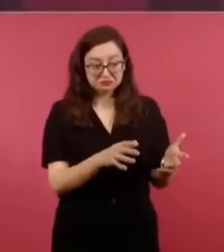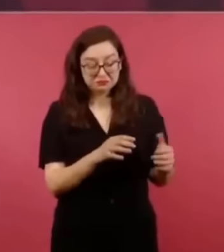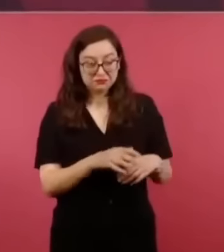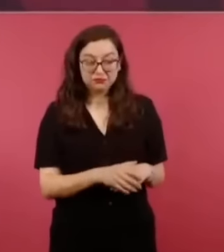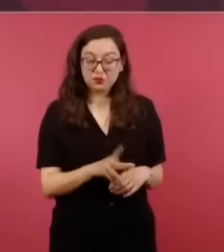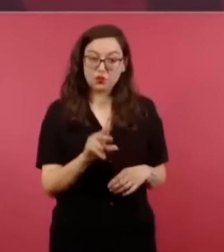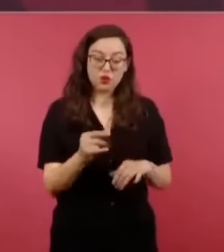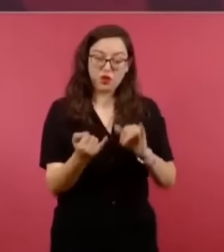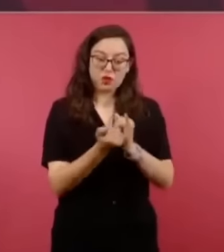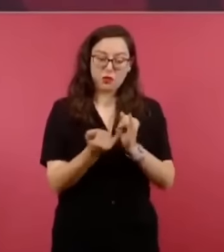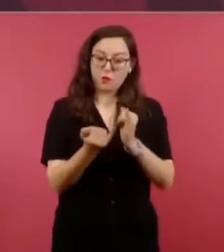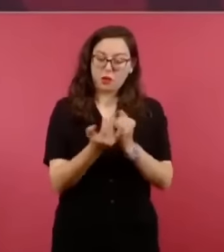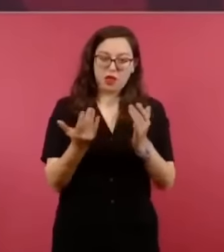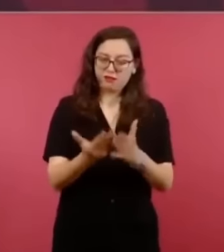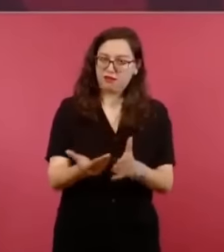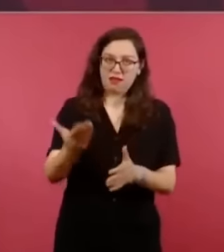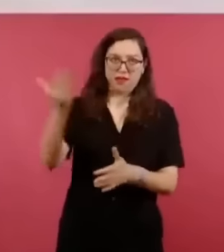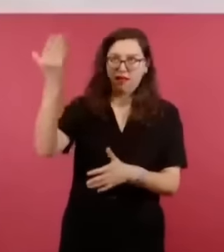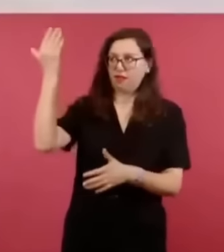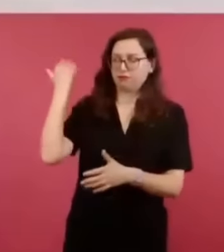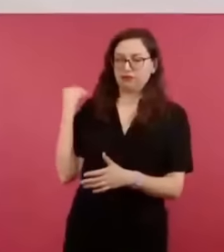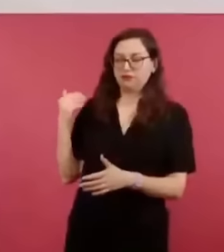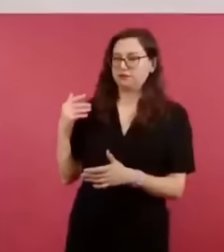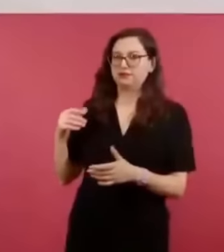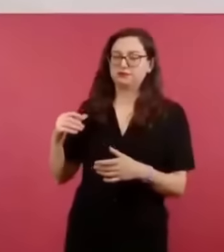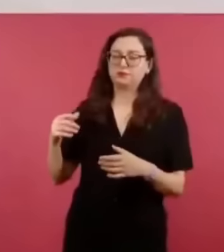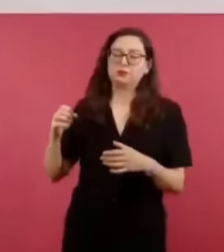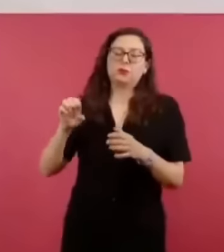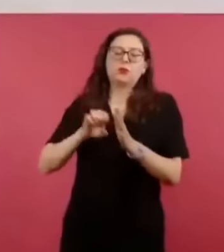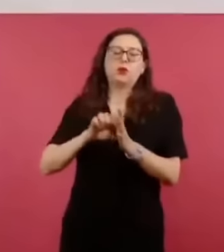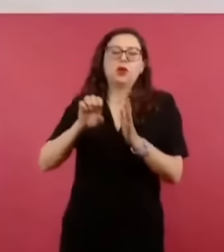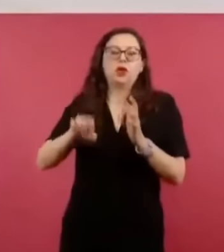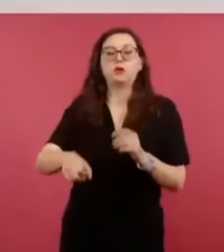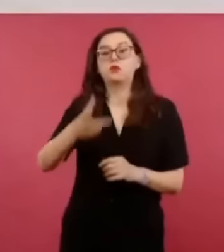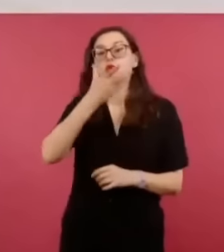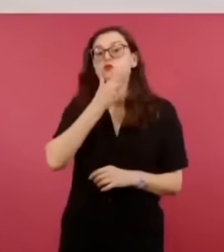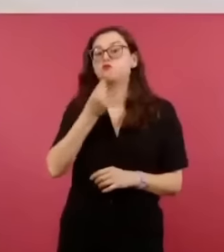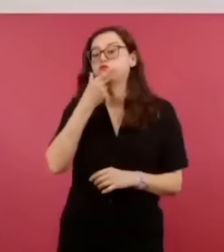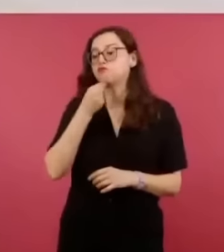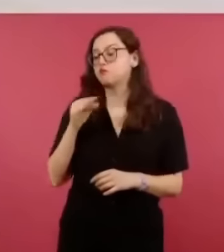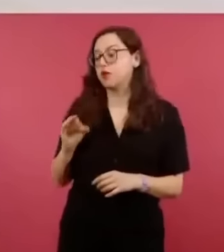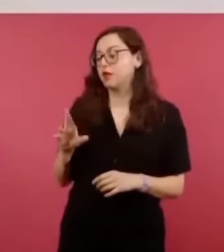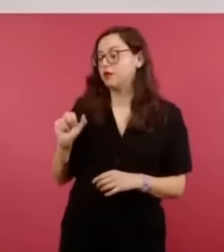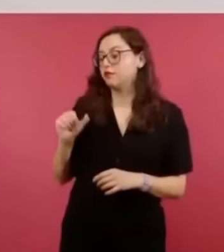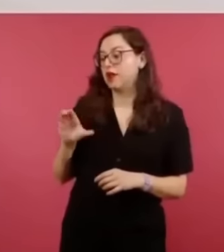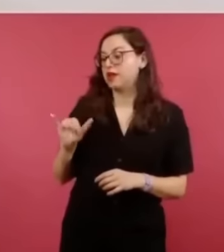Francisco Bulnes, pero escribía bien